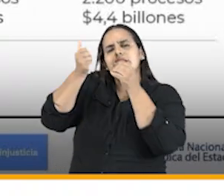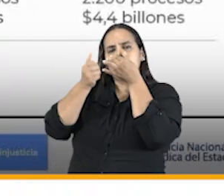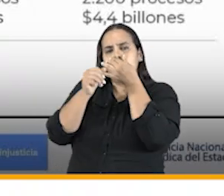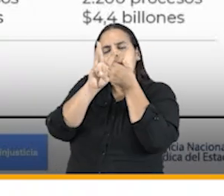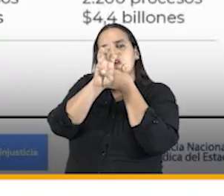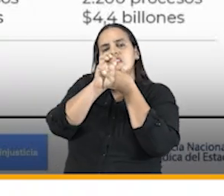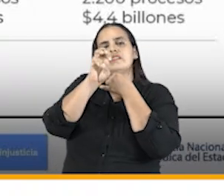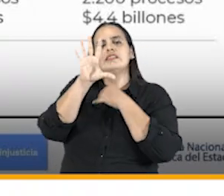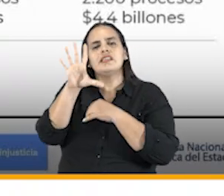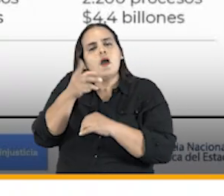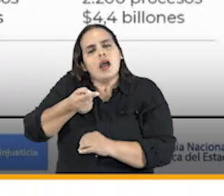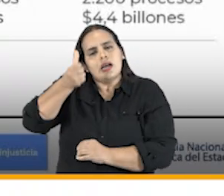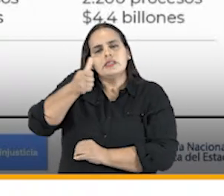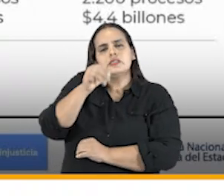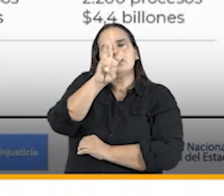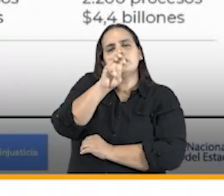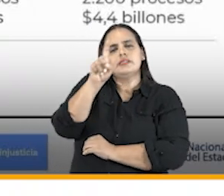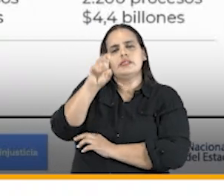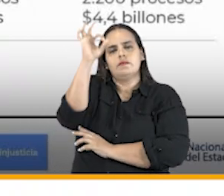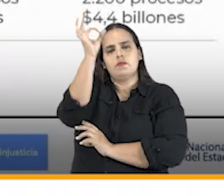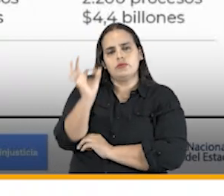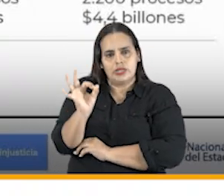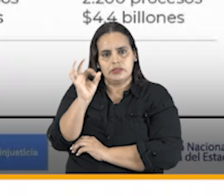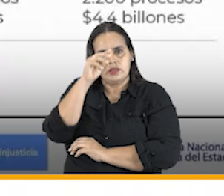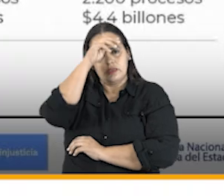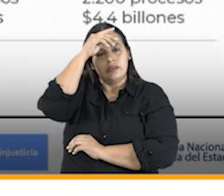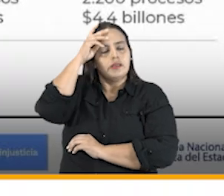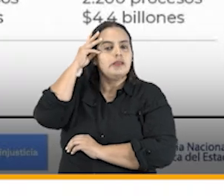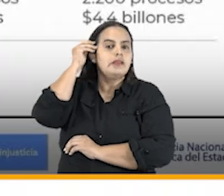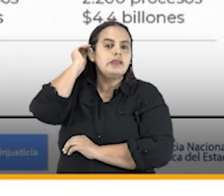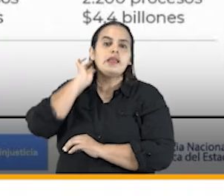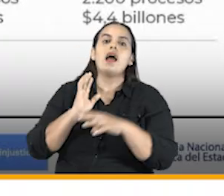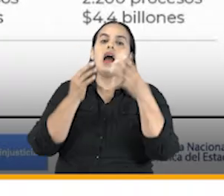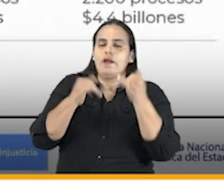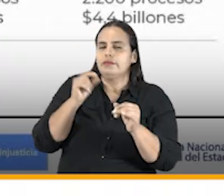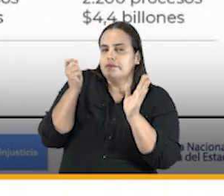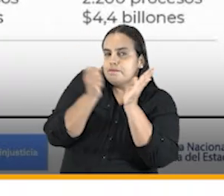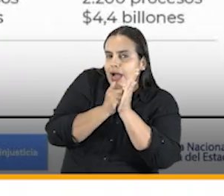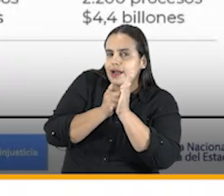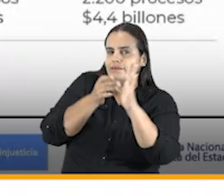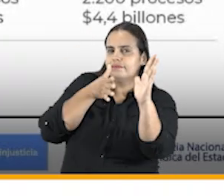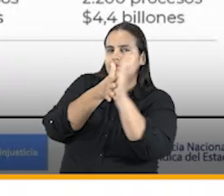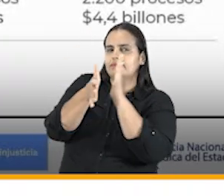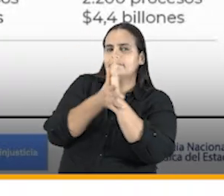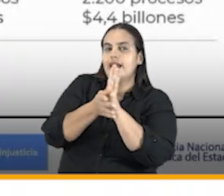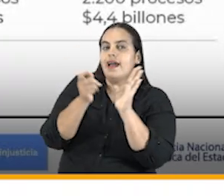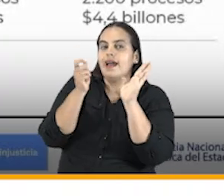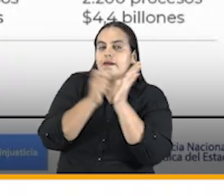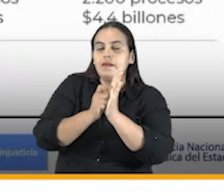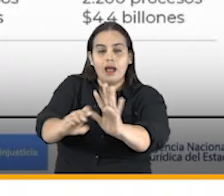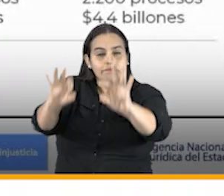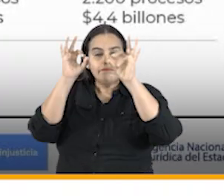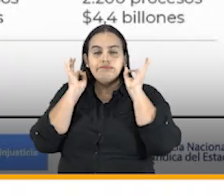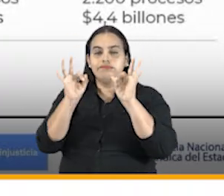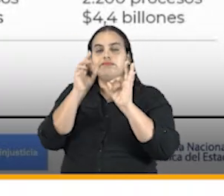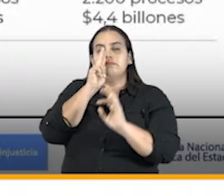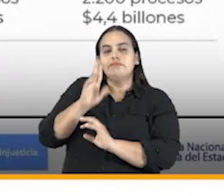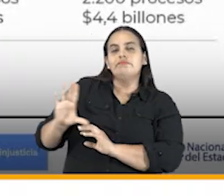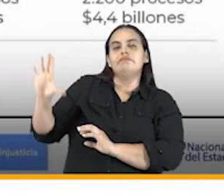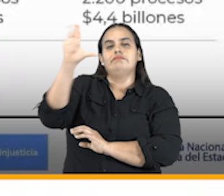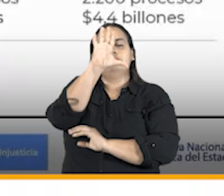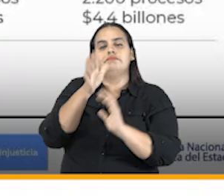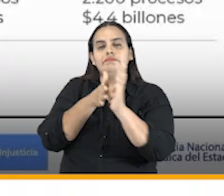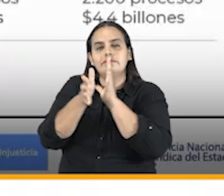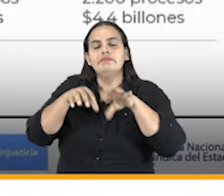casi 86%. Aquí quiero resaltar que la tasa de éxito nacional ha